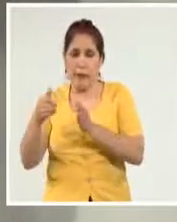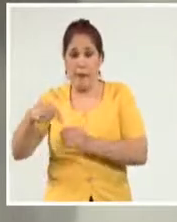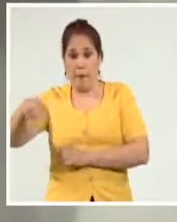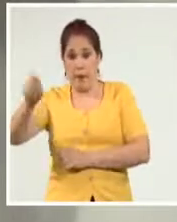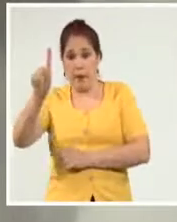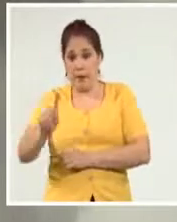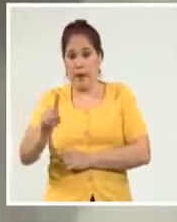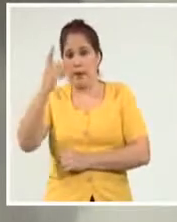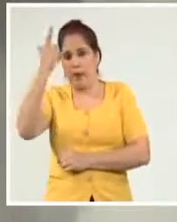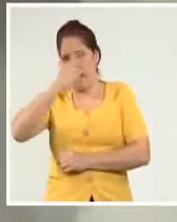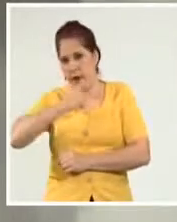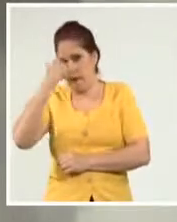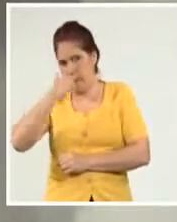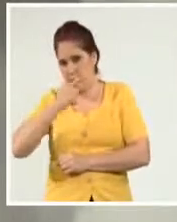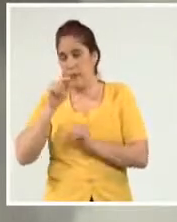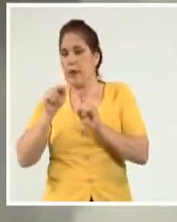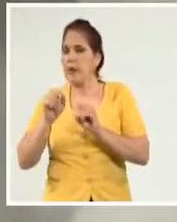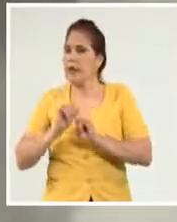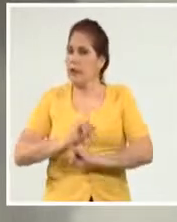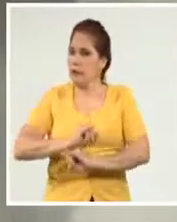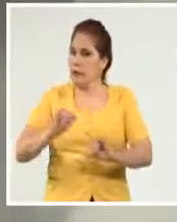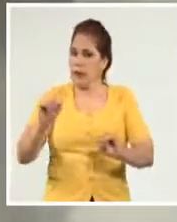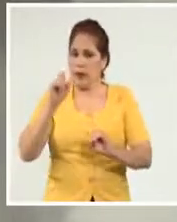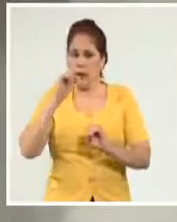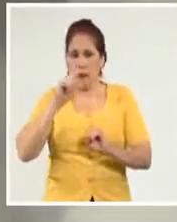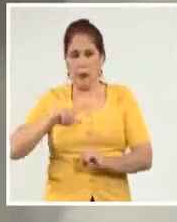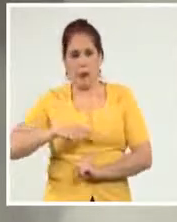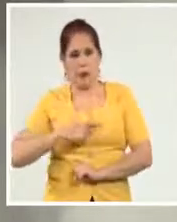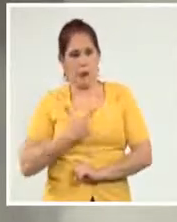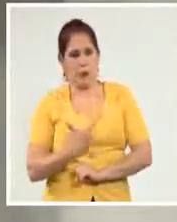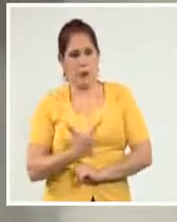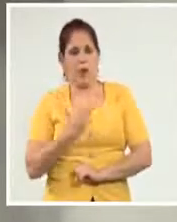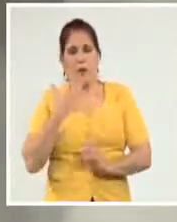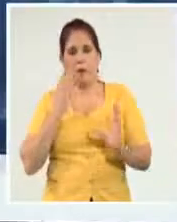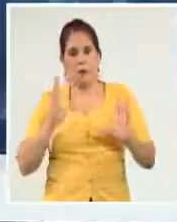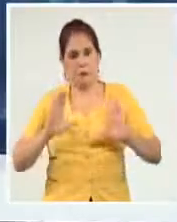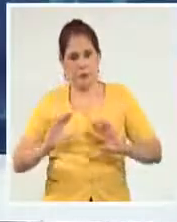1 de abril. Con esta información finalizan las notas culturales. Buenas noches. Buenas noches.